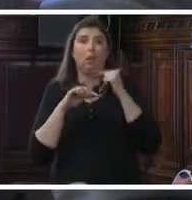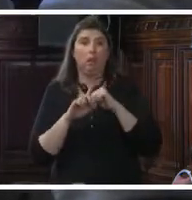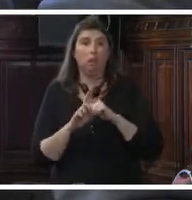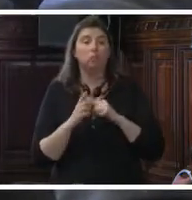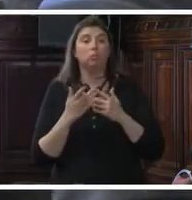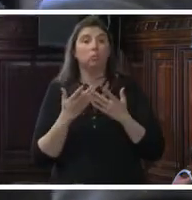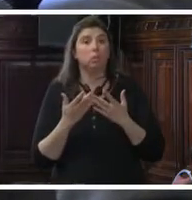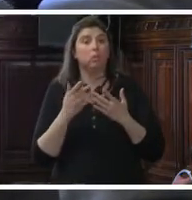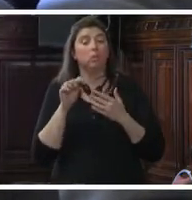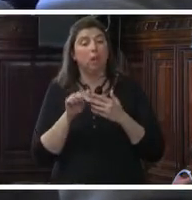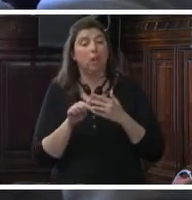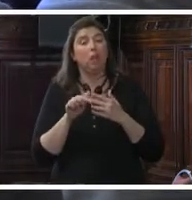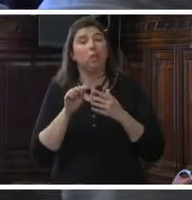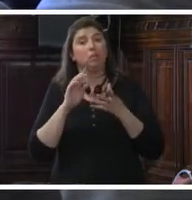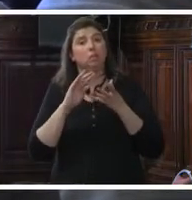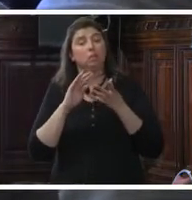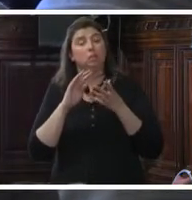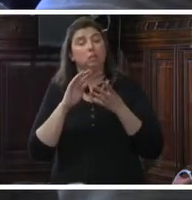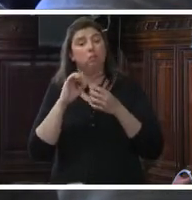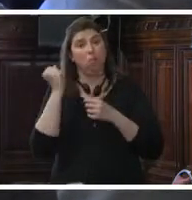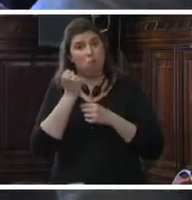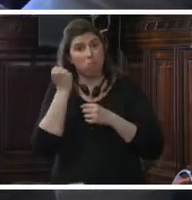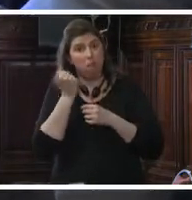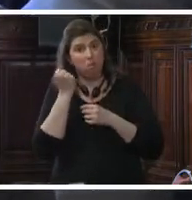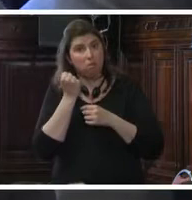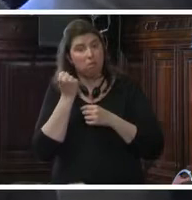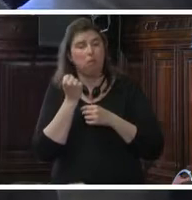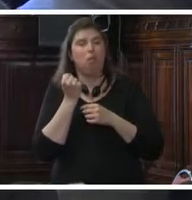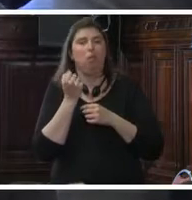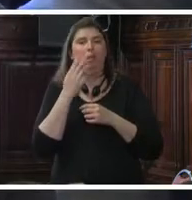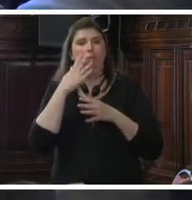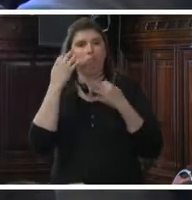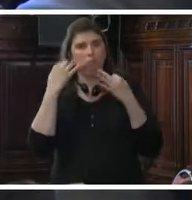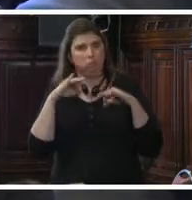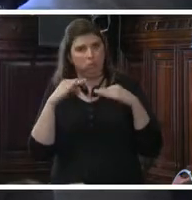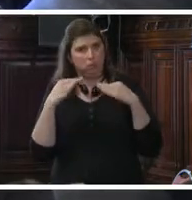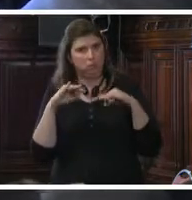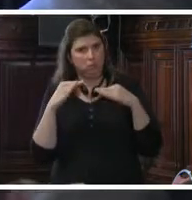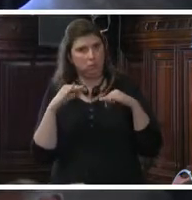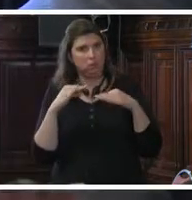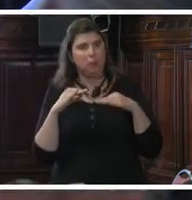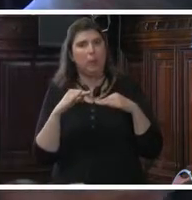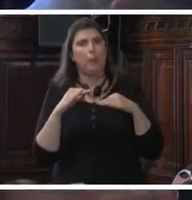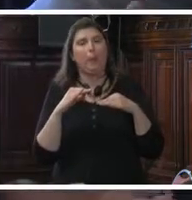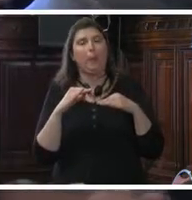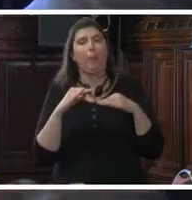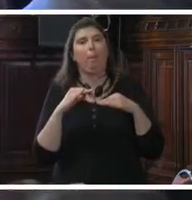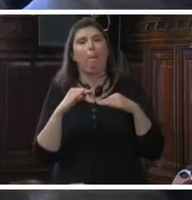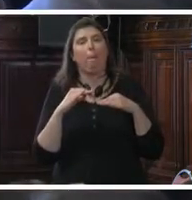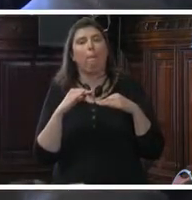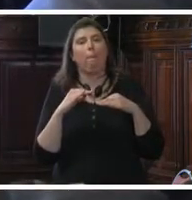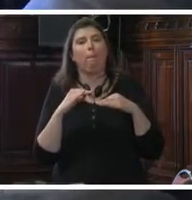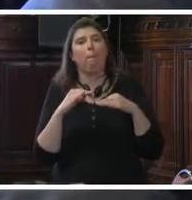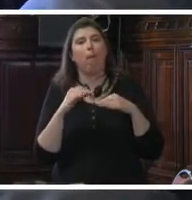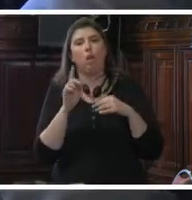este componente, el aseguramiento, no porque dé